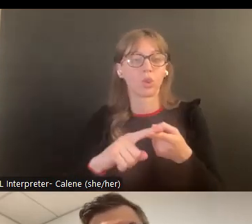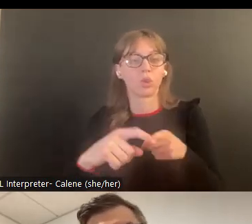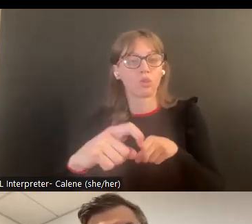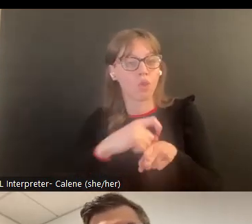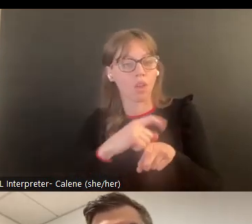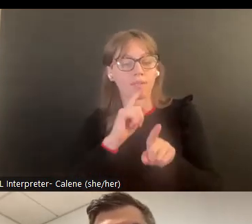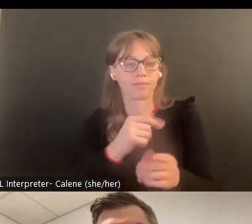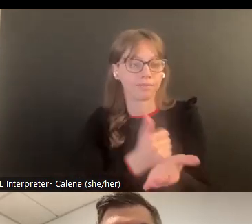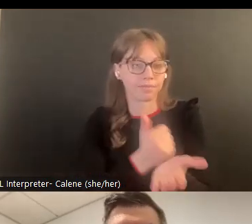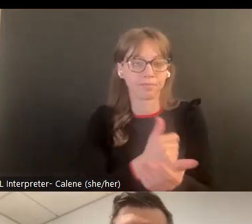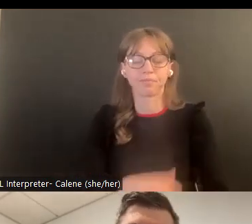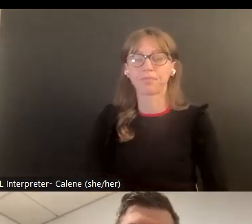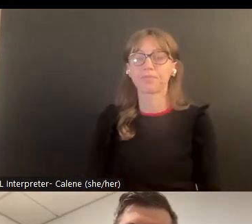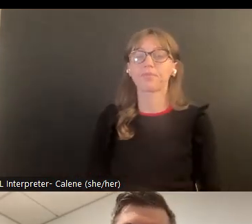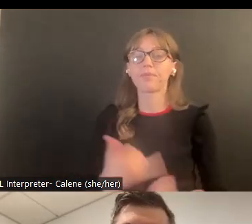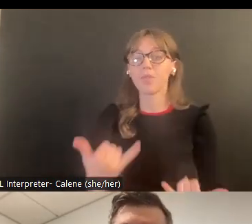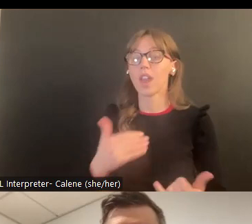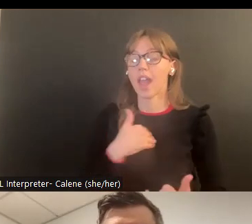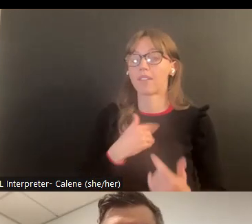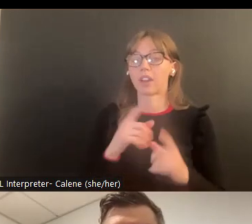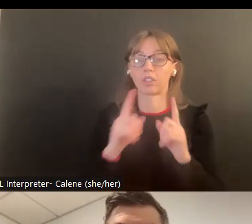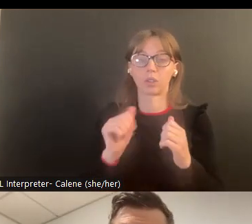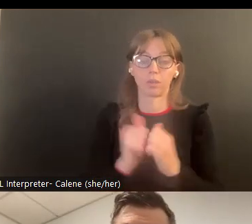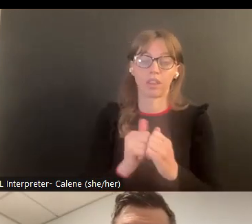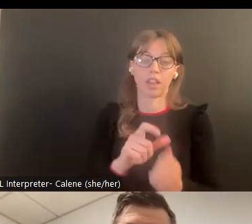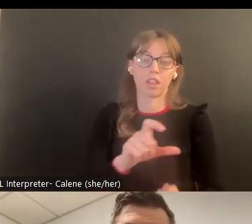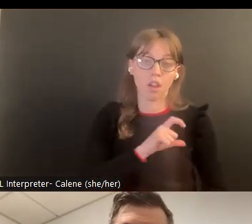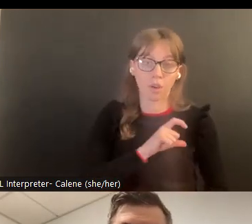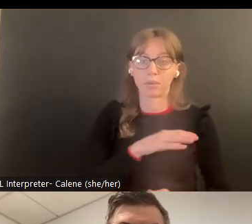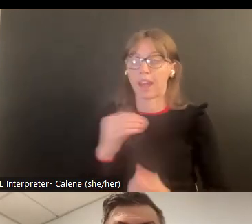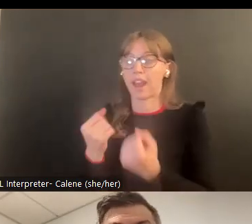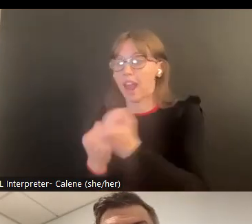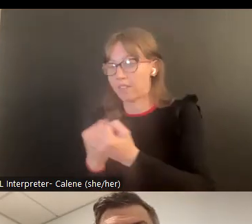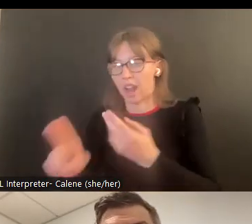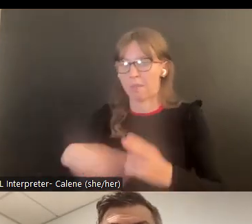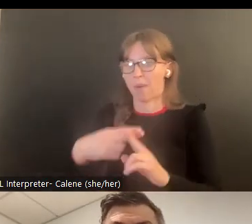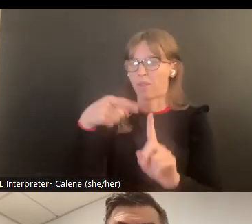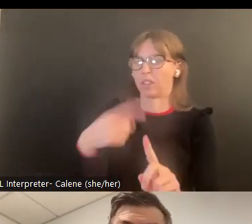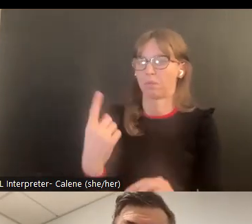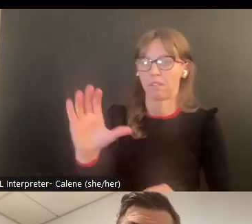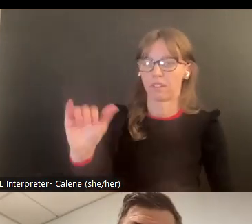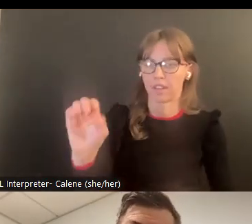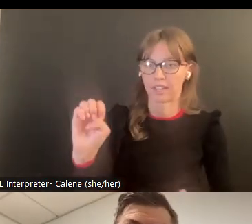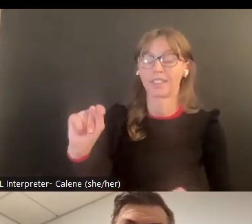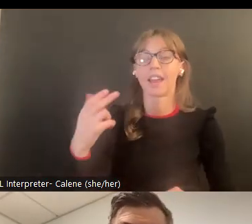y tienen que ellos entonces poder diferenciar en esa llamada lo que sería